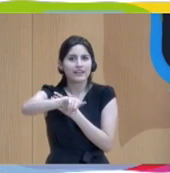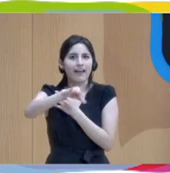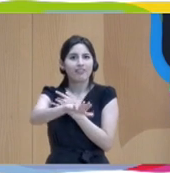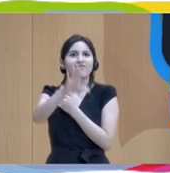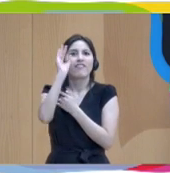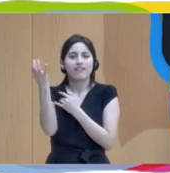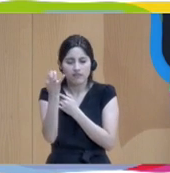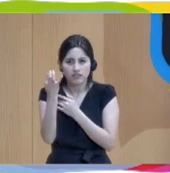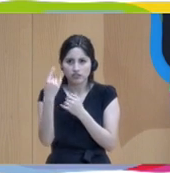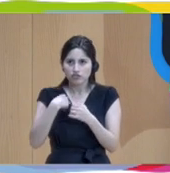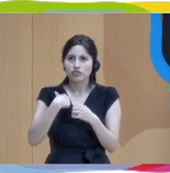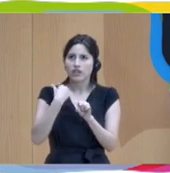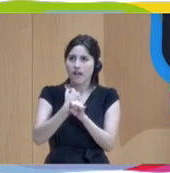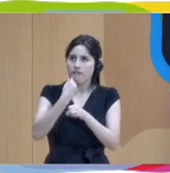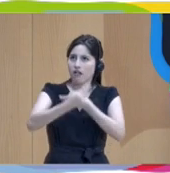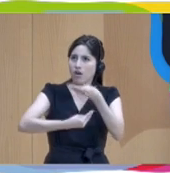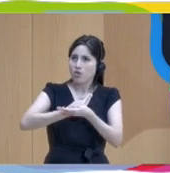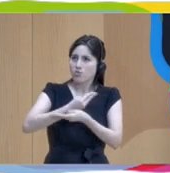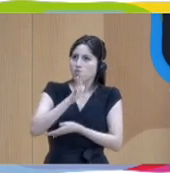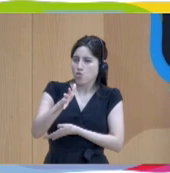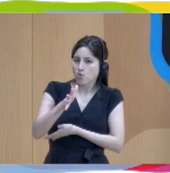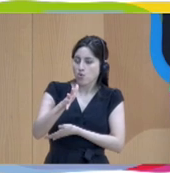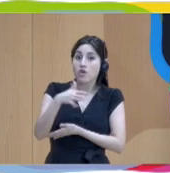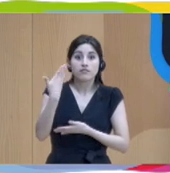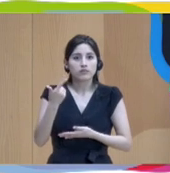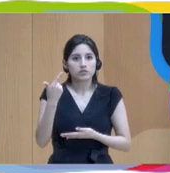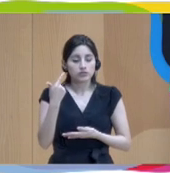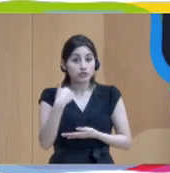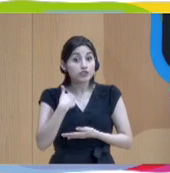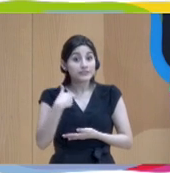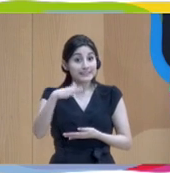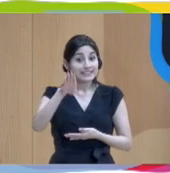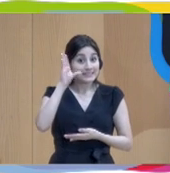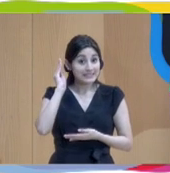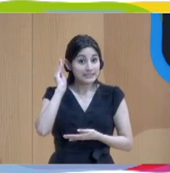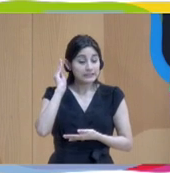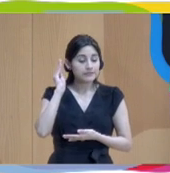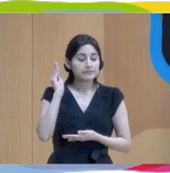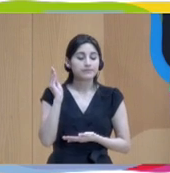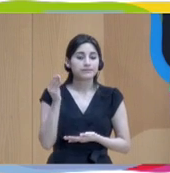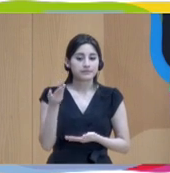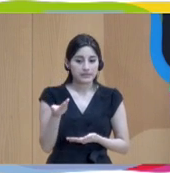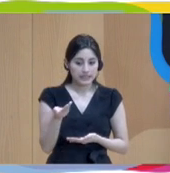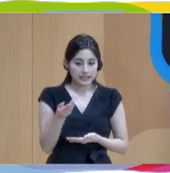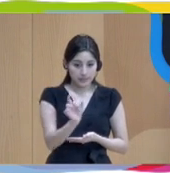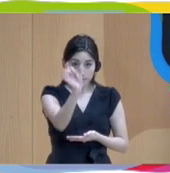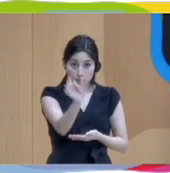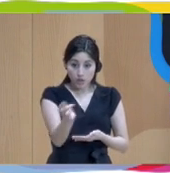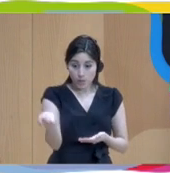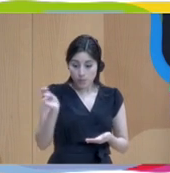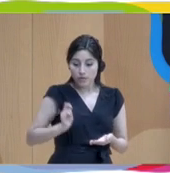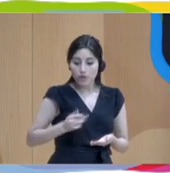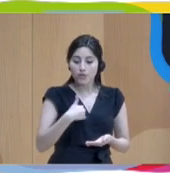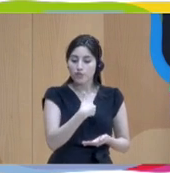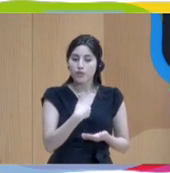muy simple, yo entiendo que su trabajo es que su ponerse juntos el conocimiento que en la organización